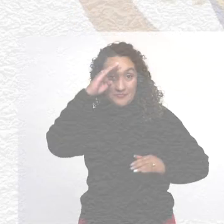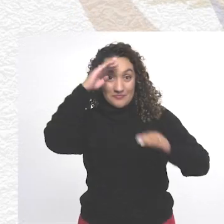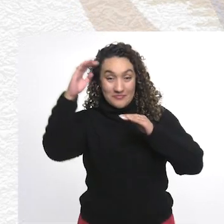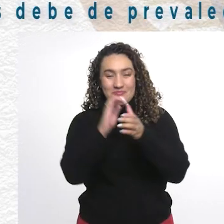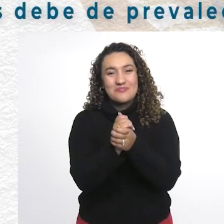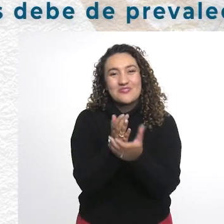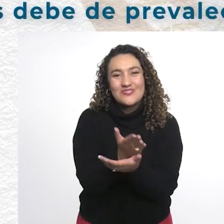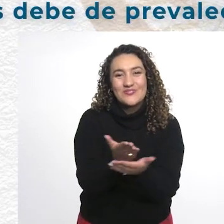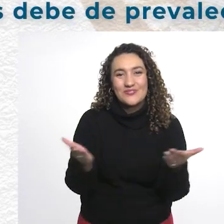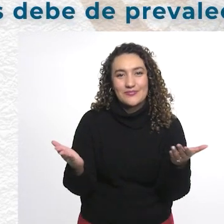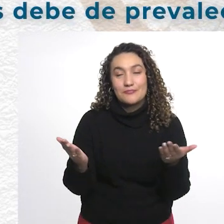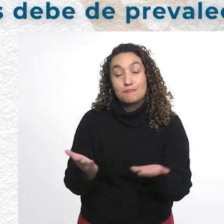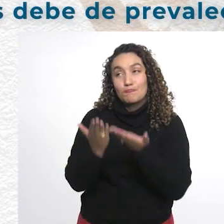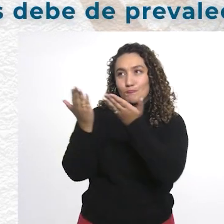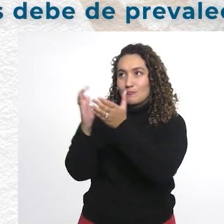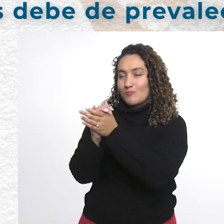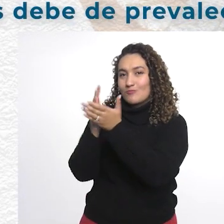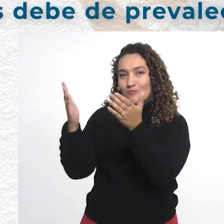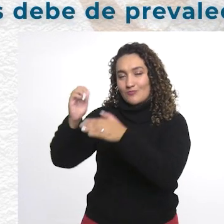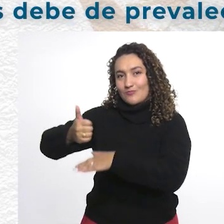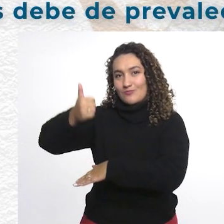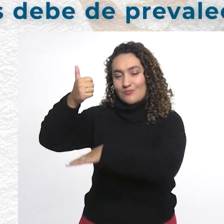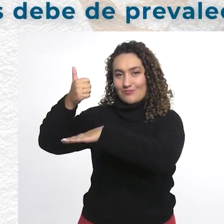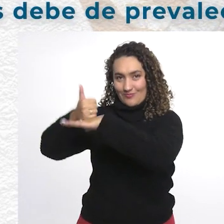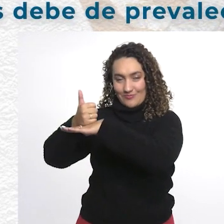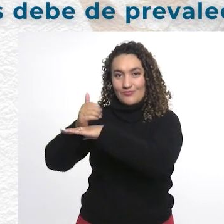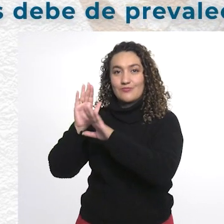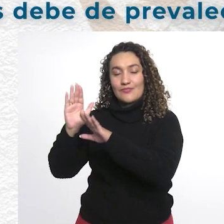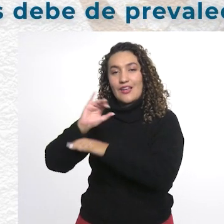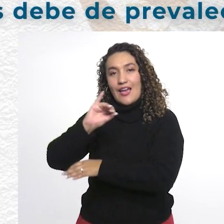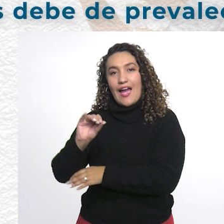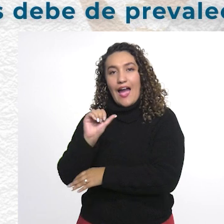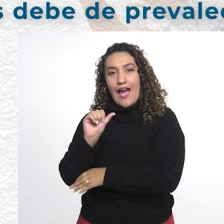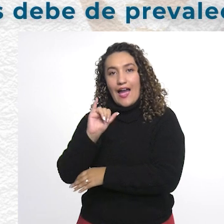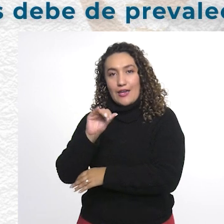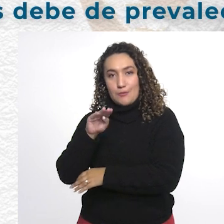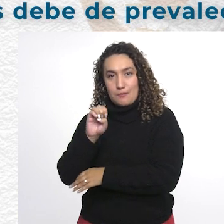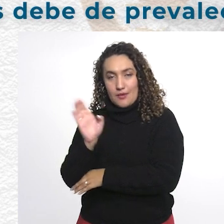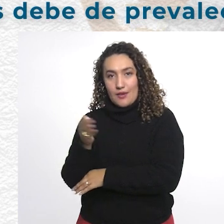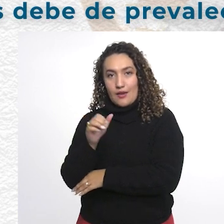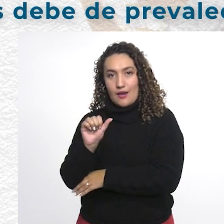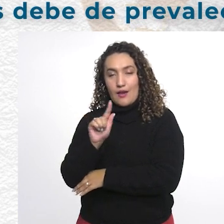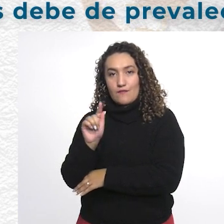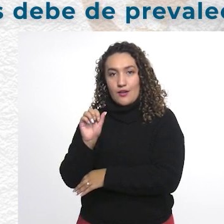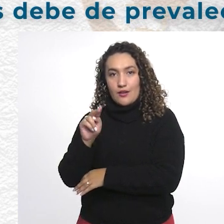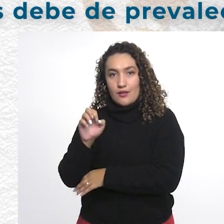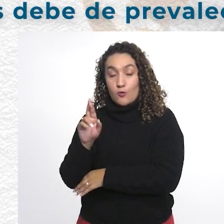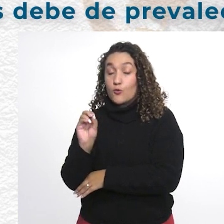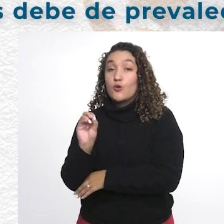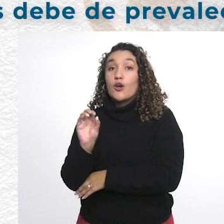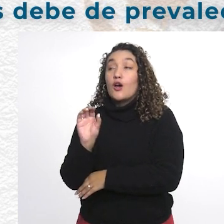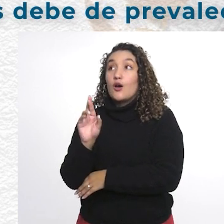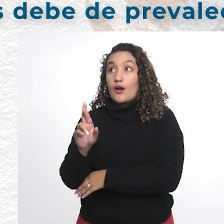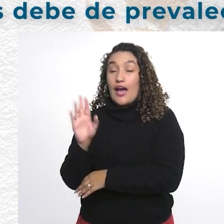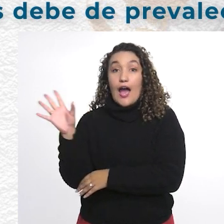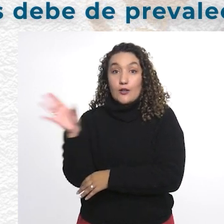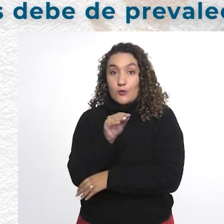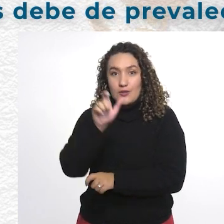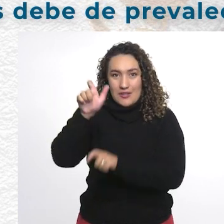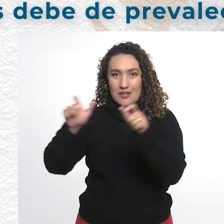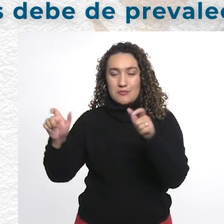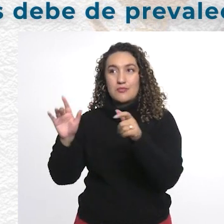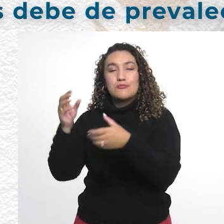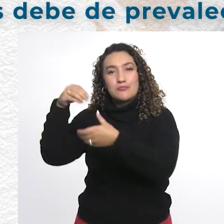Cordial saludo, permítame saludar a nuestro rector Dr. Jaime Alberto Leal Afanador y a toda la alta administración de nuestro claustro